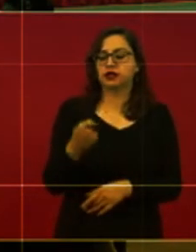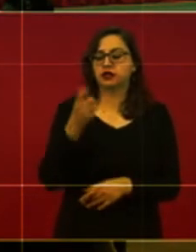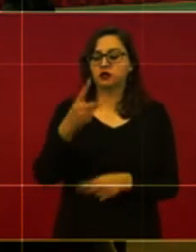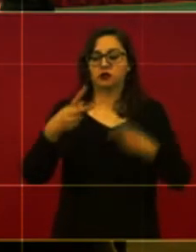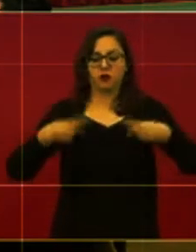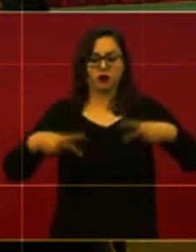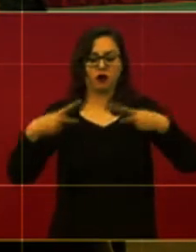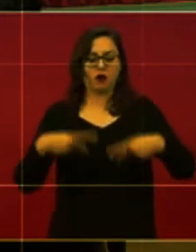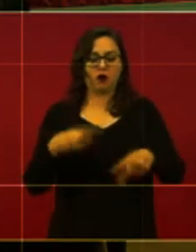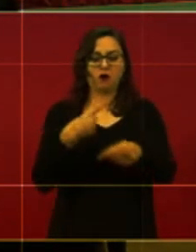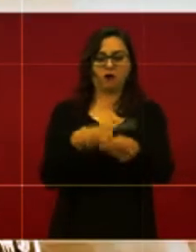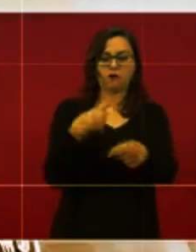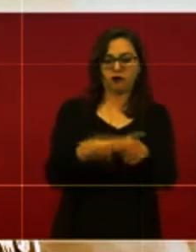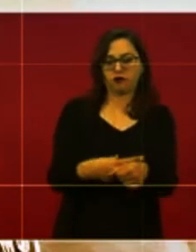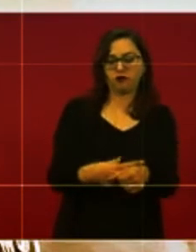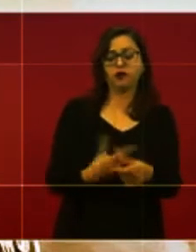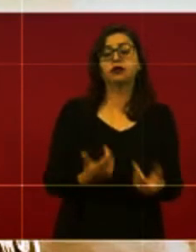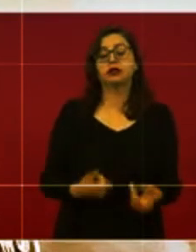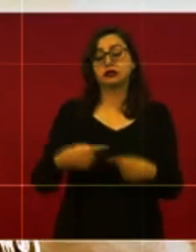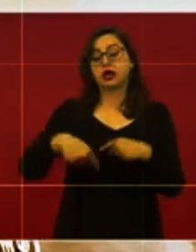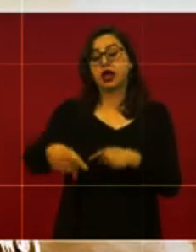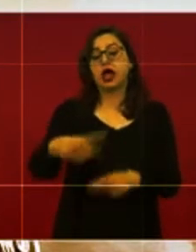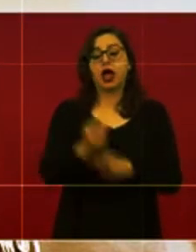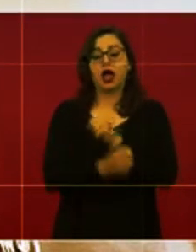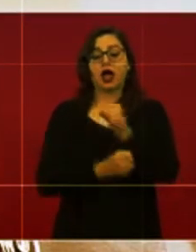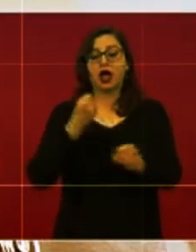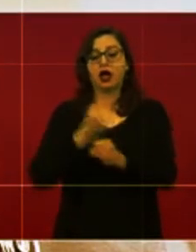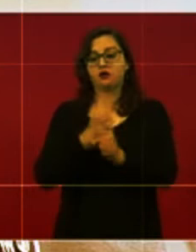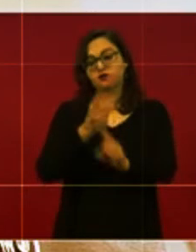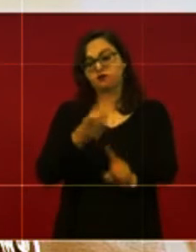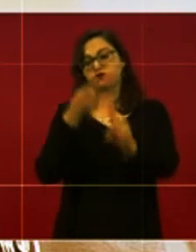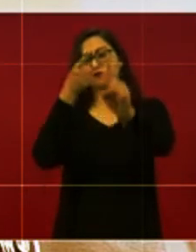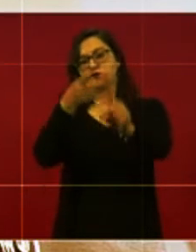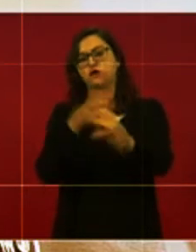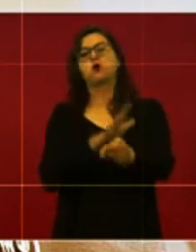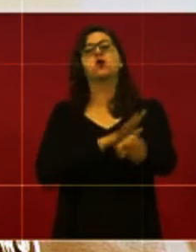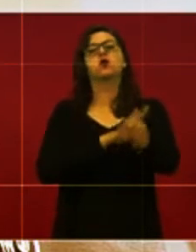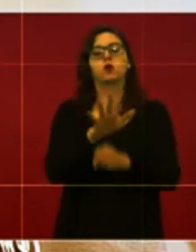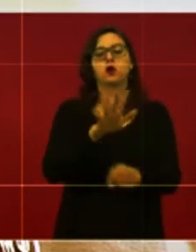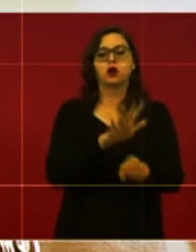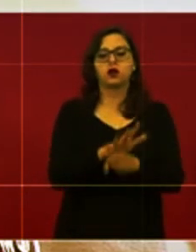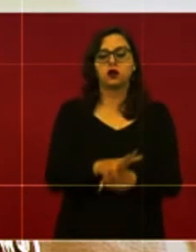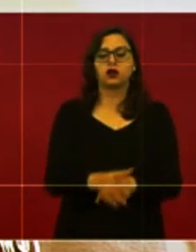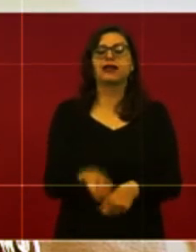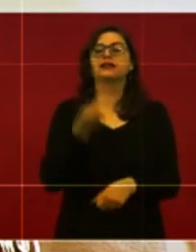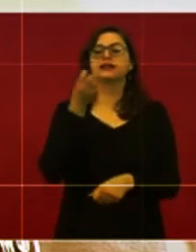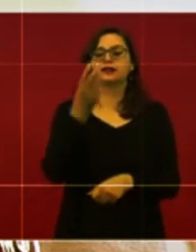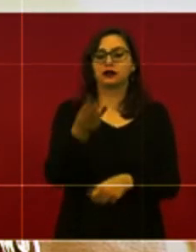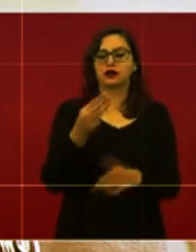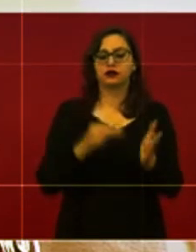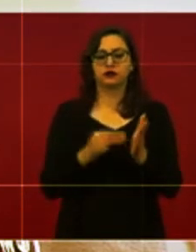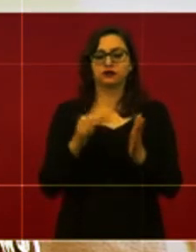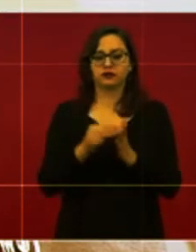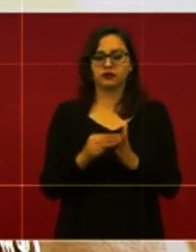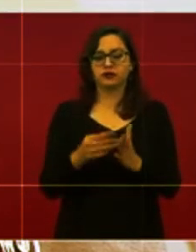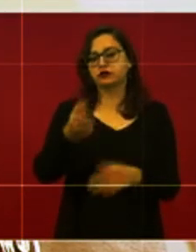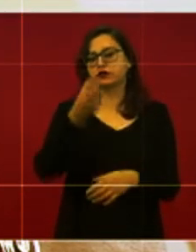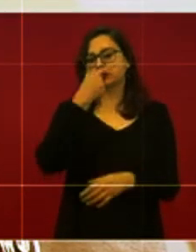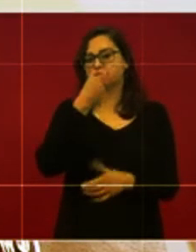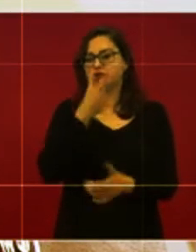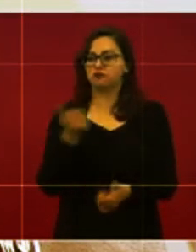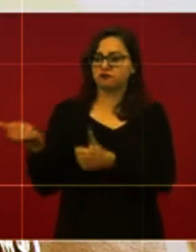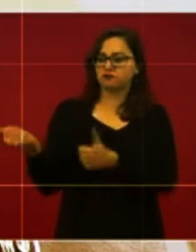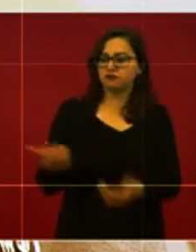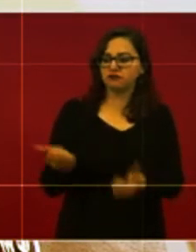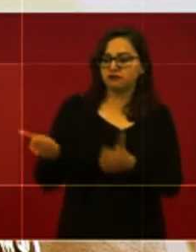tendrá una meta en este año aproximada de 2 millones, de 3 millones de medicamentos